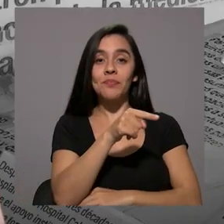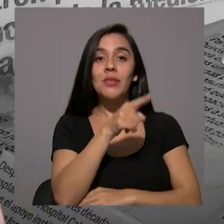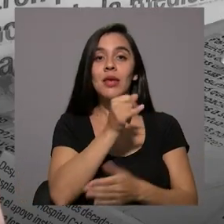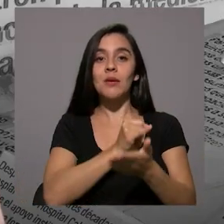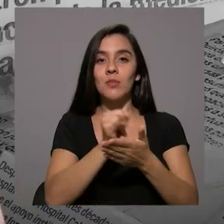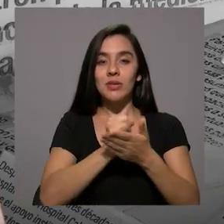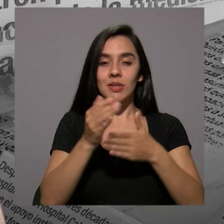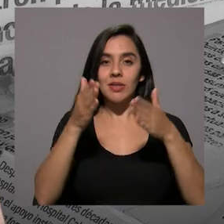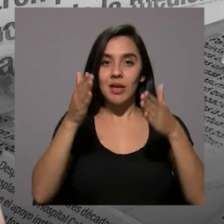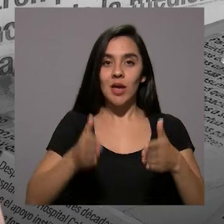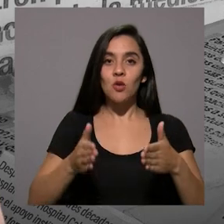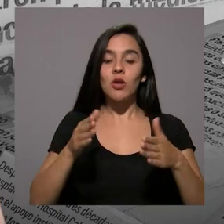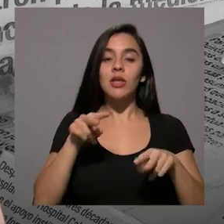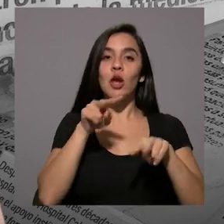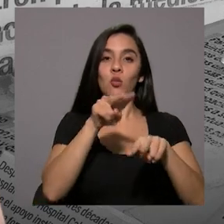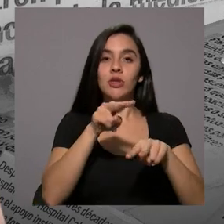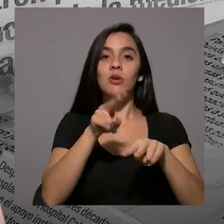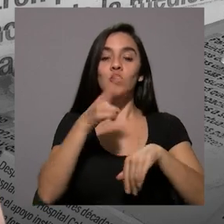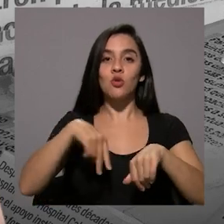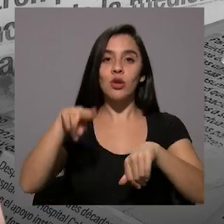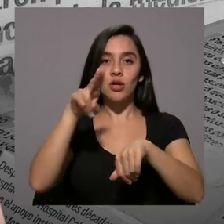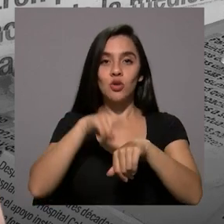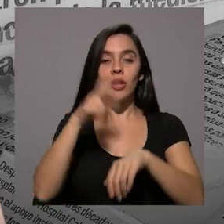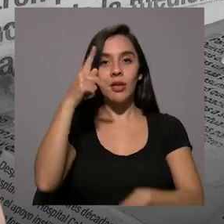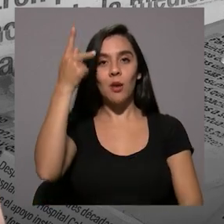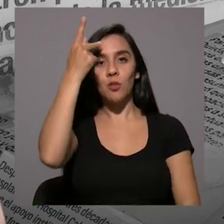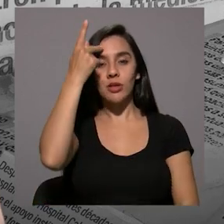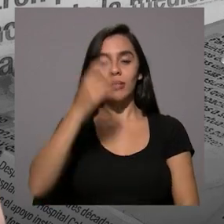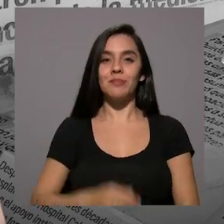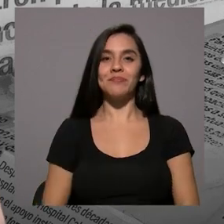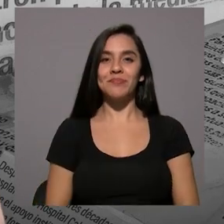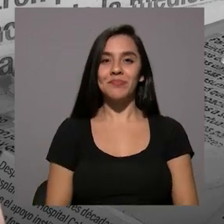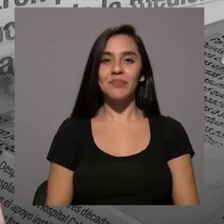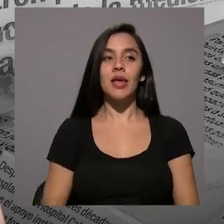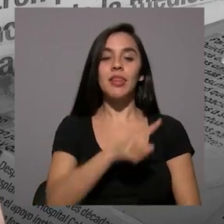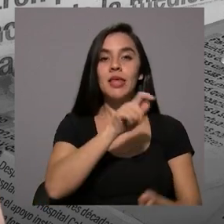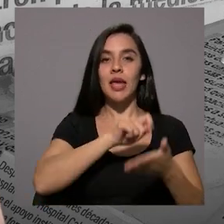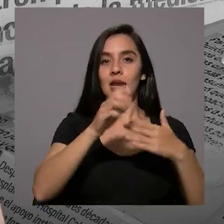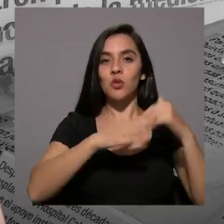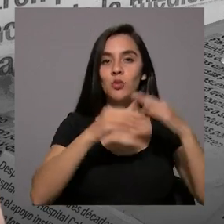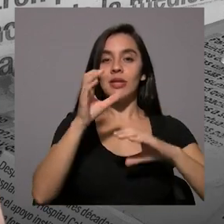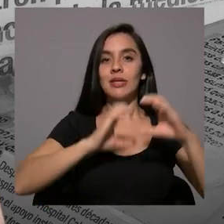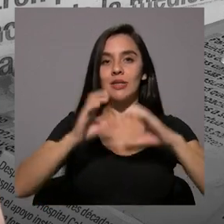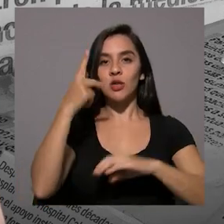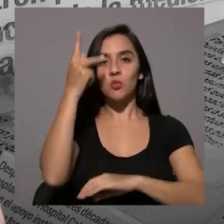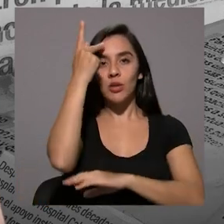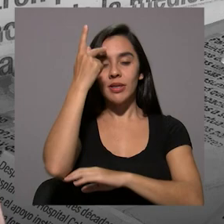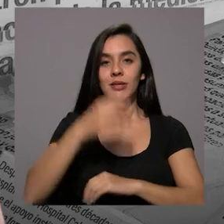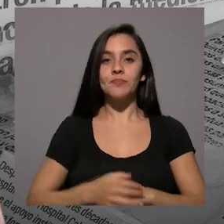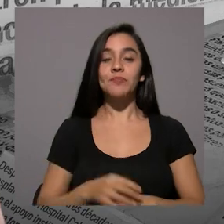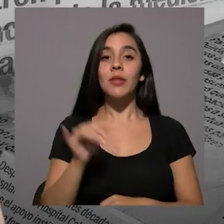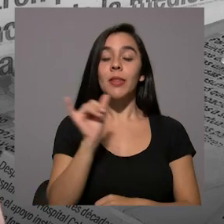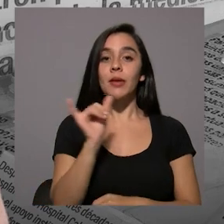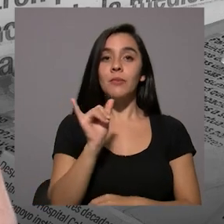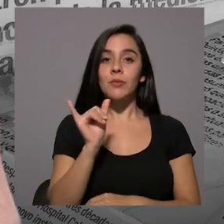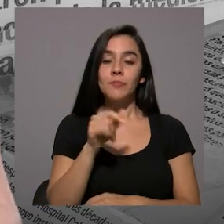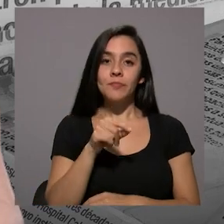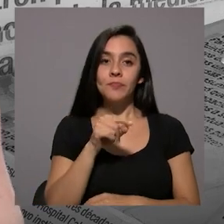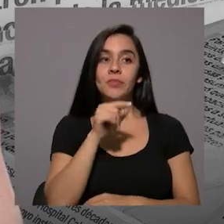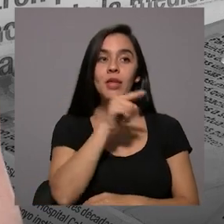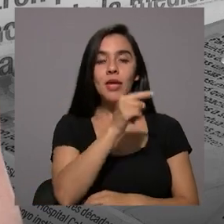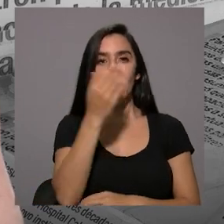es investigadora del Observatorio Nacional de la Política, de la Escuela de Ciencias Políticas. Y además,